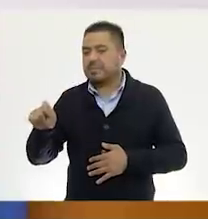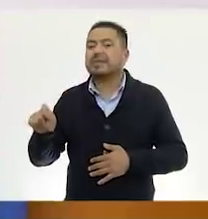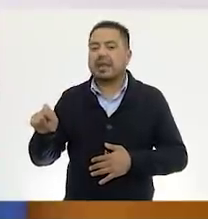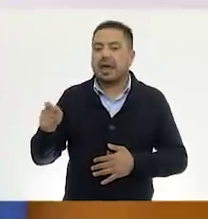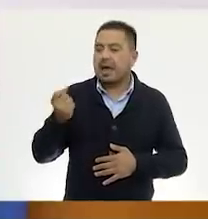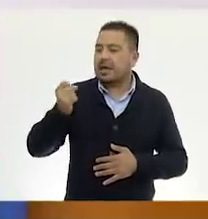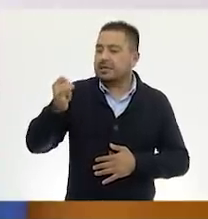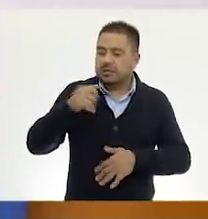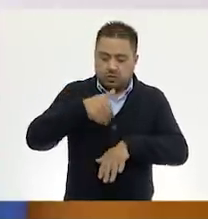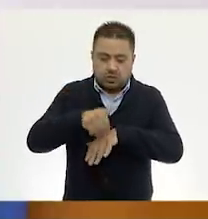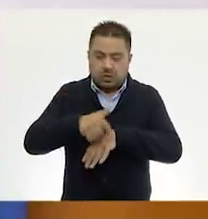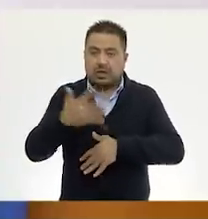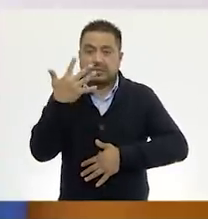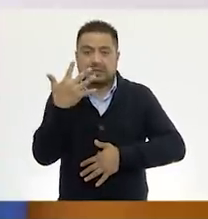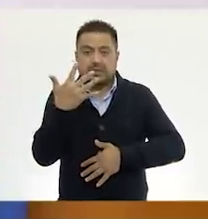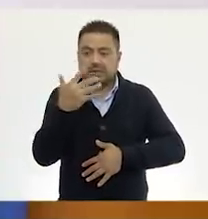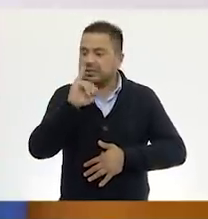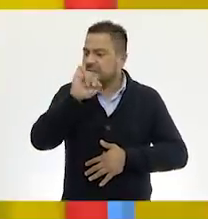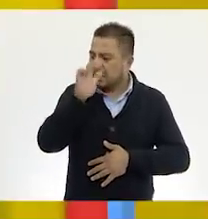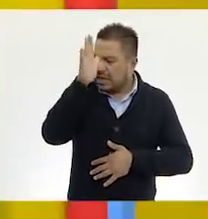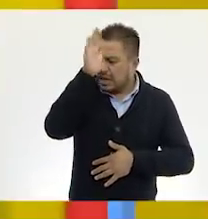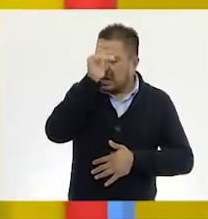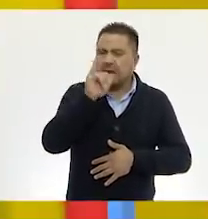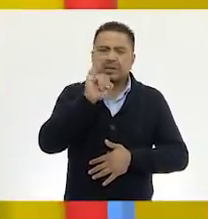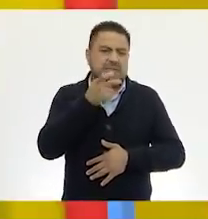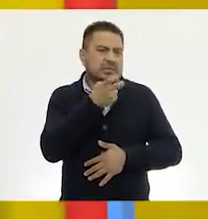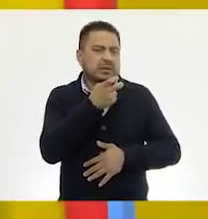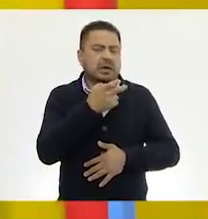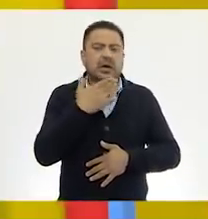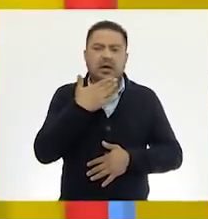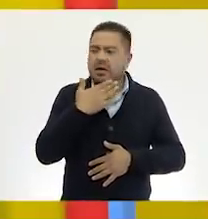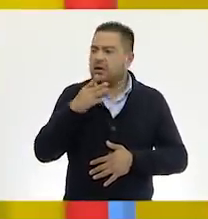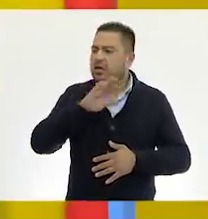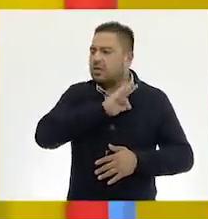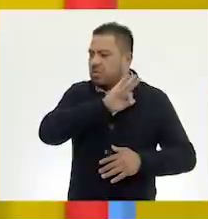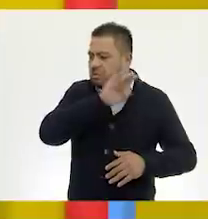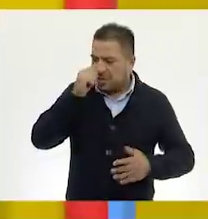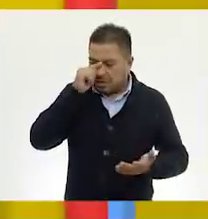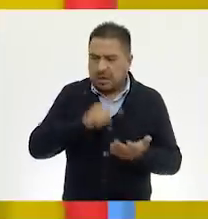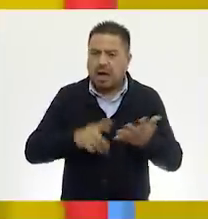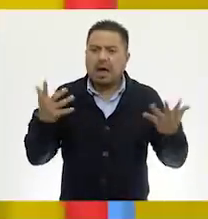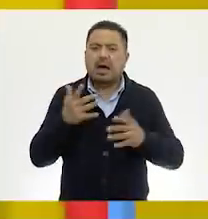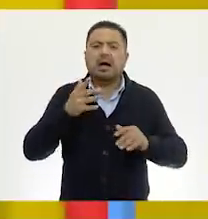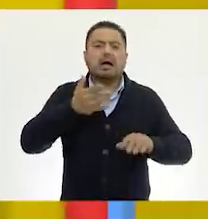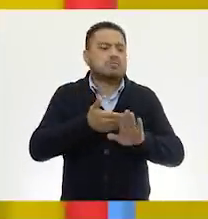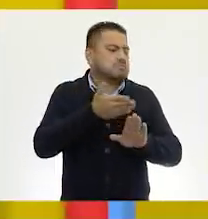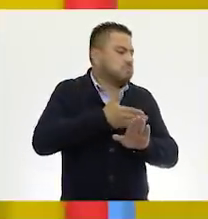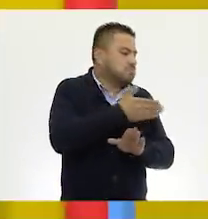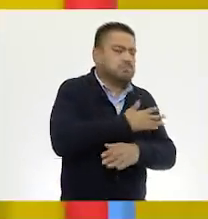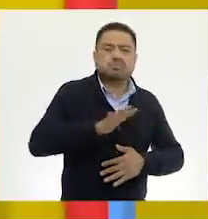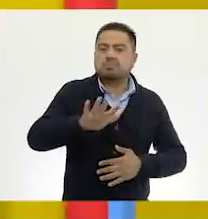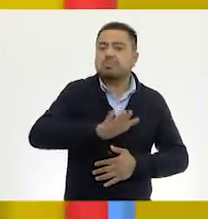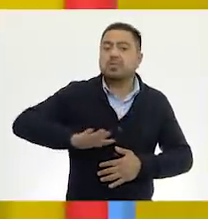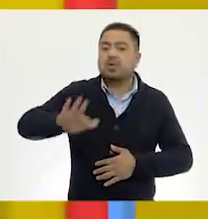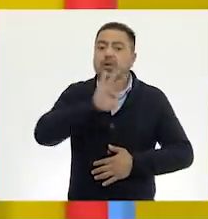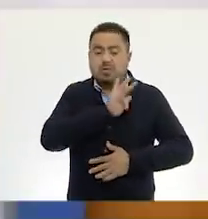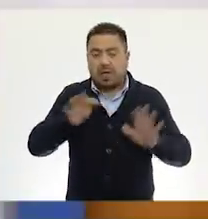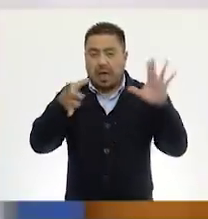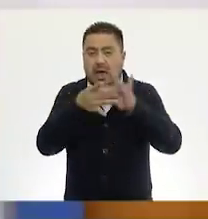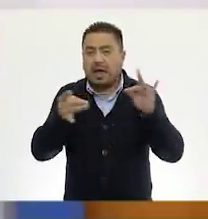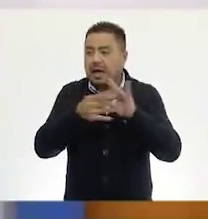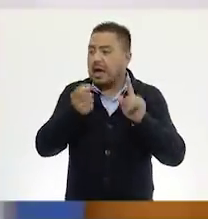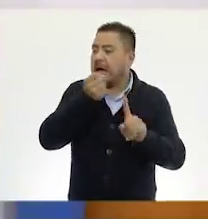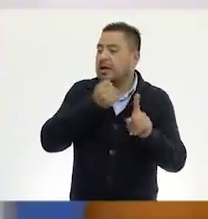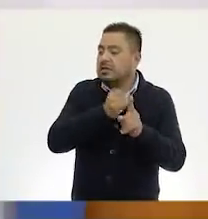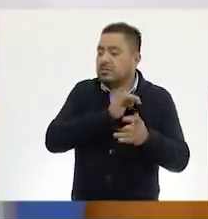Y así llevaba al cinco. Sí, me acuerdo, me acuerdo también de haber hecho eso. Yo creo que muchos lo podemos haber realizado anteriormente. Puede decirse que así